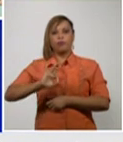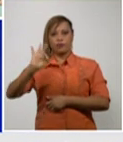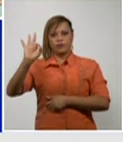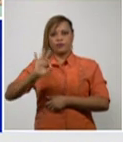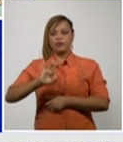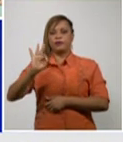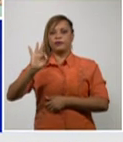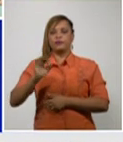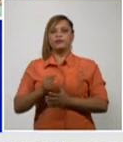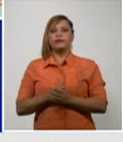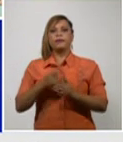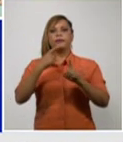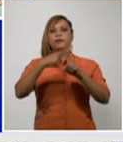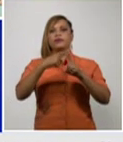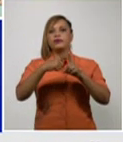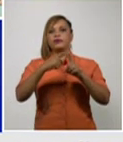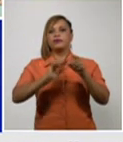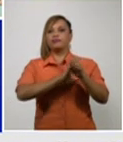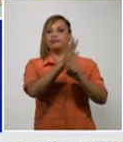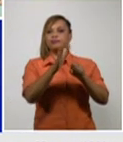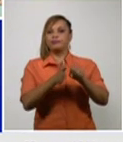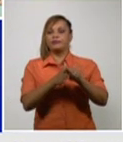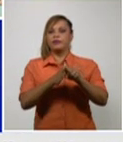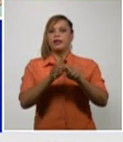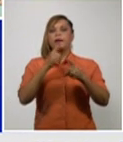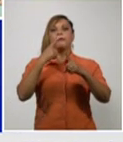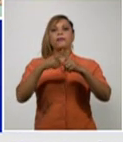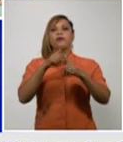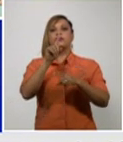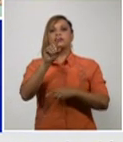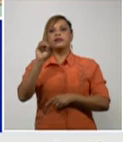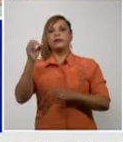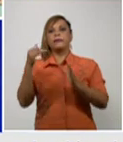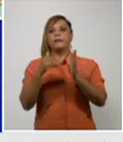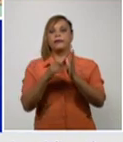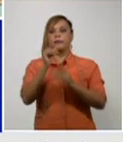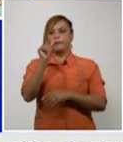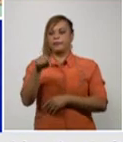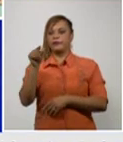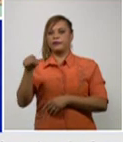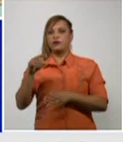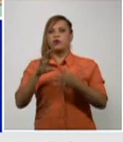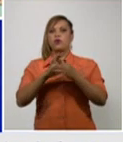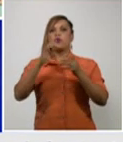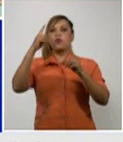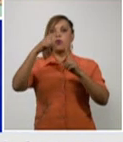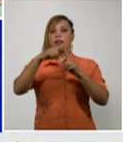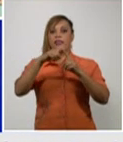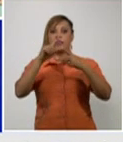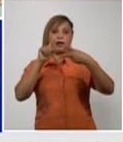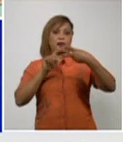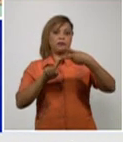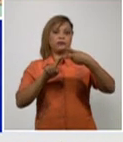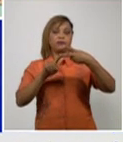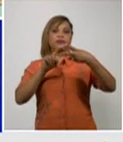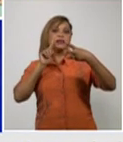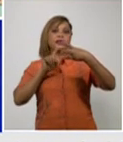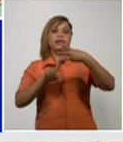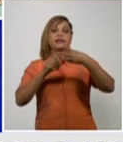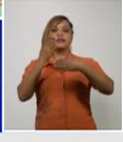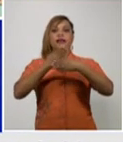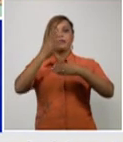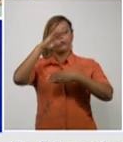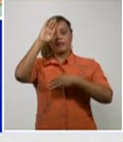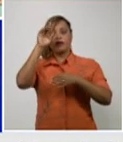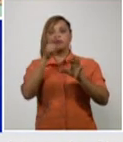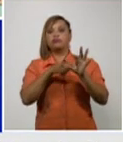casos confirmados por 100.000 habitantes Guantánamo Santiago y el municipio especial